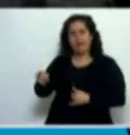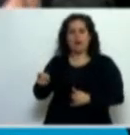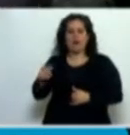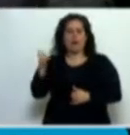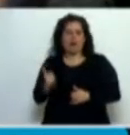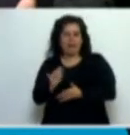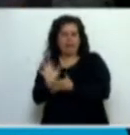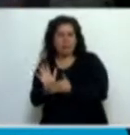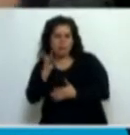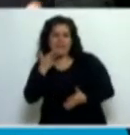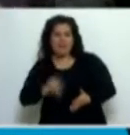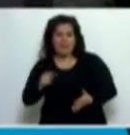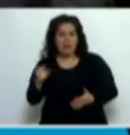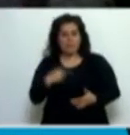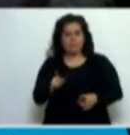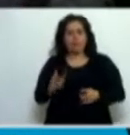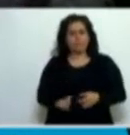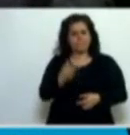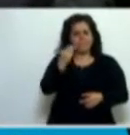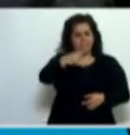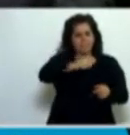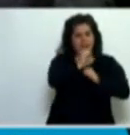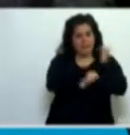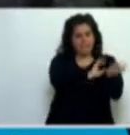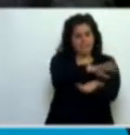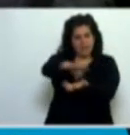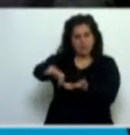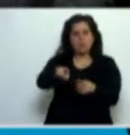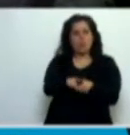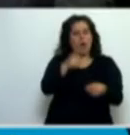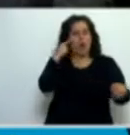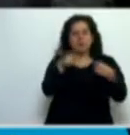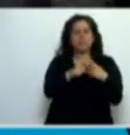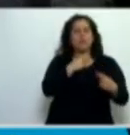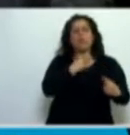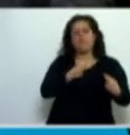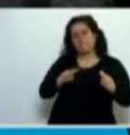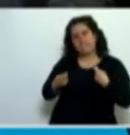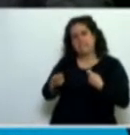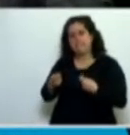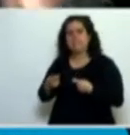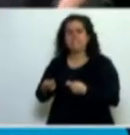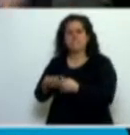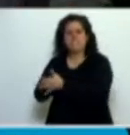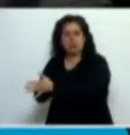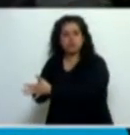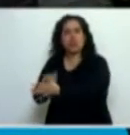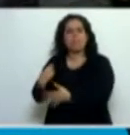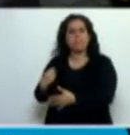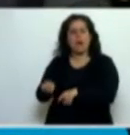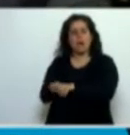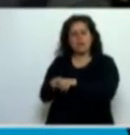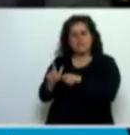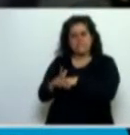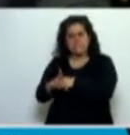deuda existente y real, pero muchas veces también lo hacen con el único objetivo de extorsión y sin razón alguna porque no ha habido